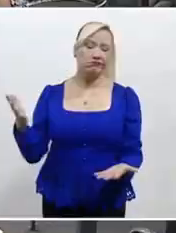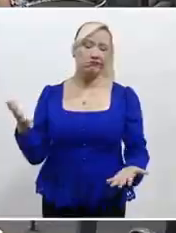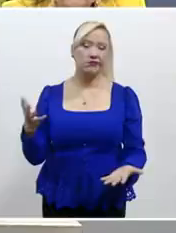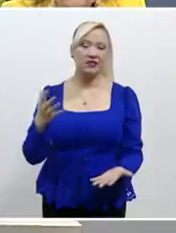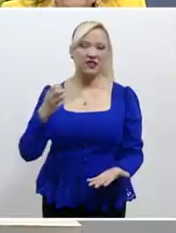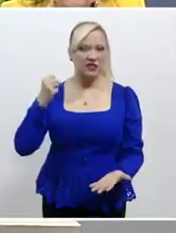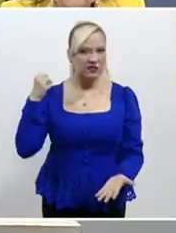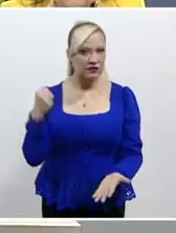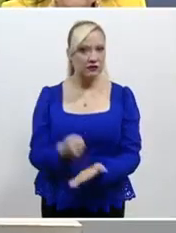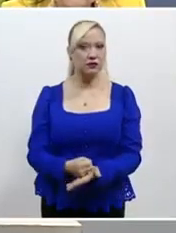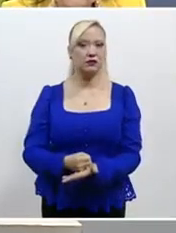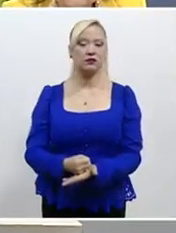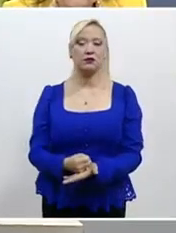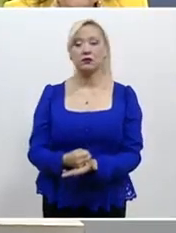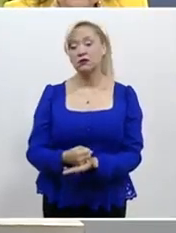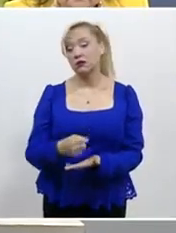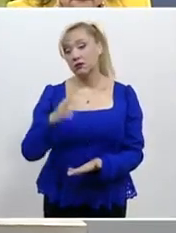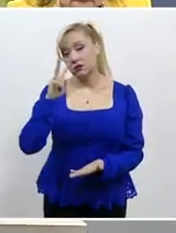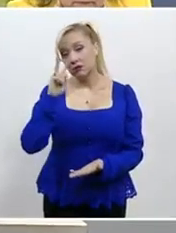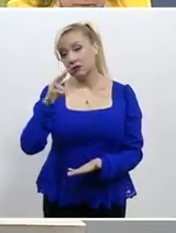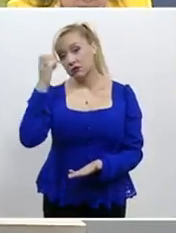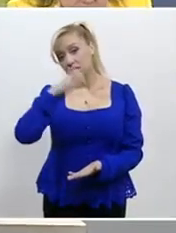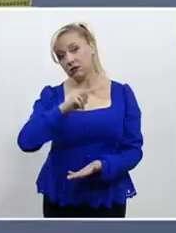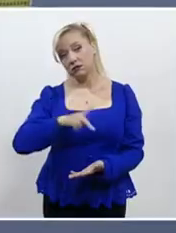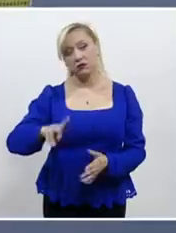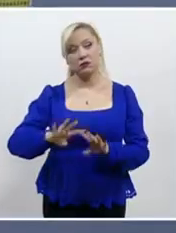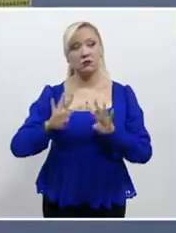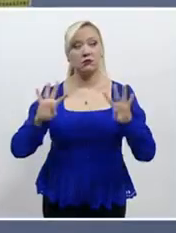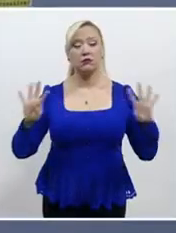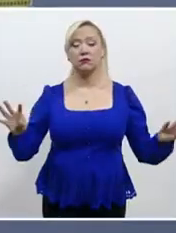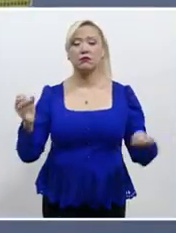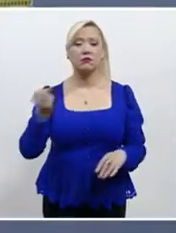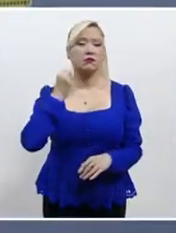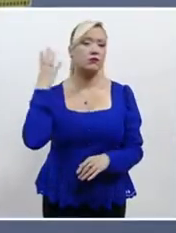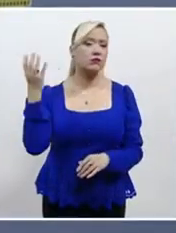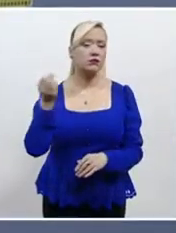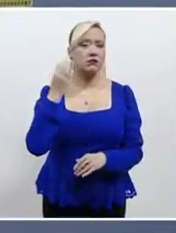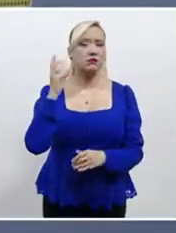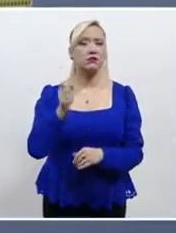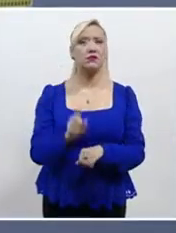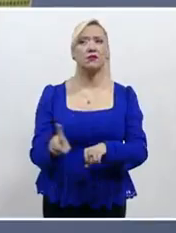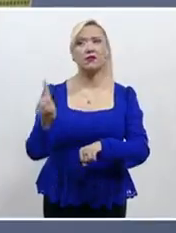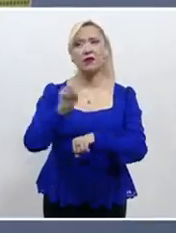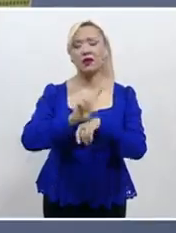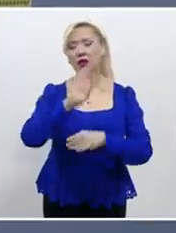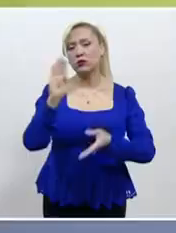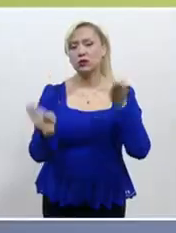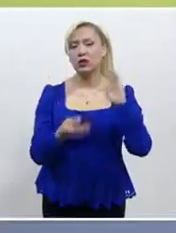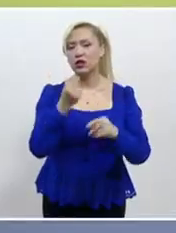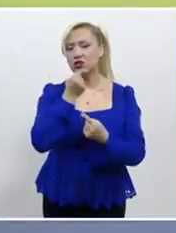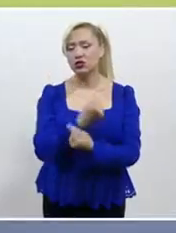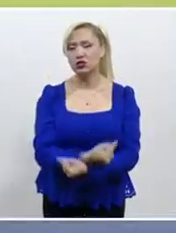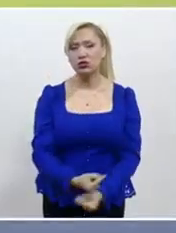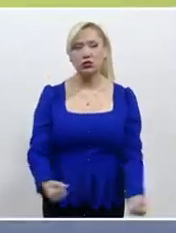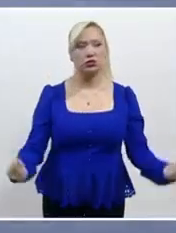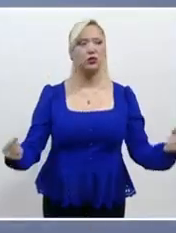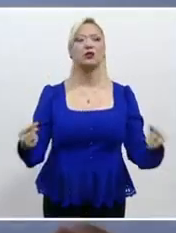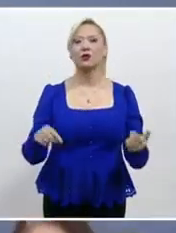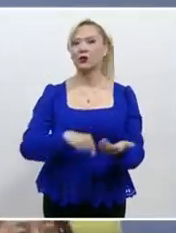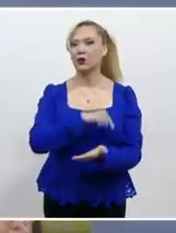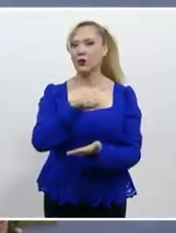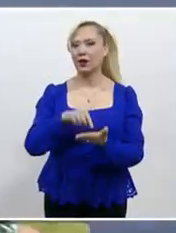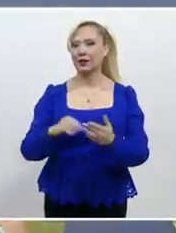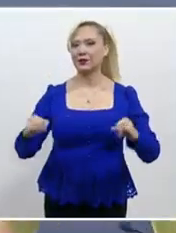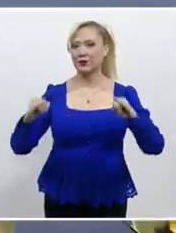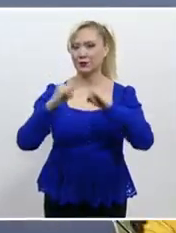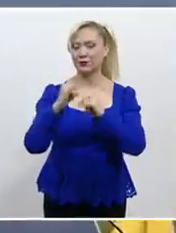forzado. Así lo alertaron especialistas que participaron en el seminario sobre el Día Mundial de las Infancias que se realizó en el